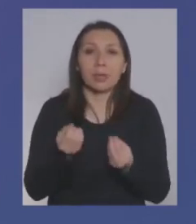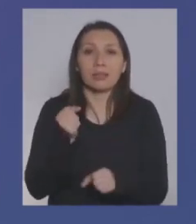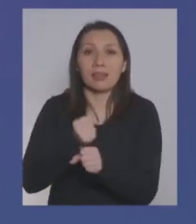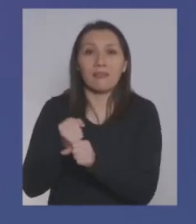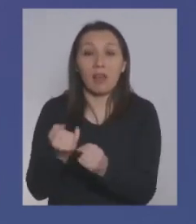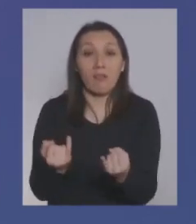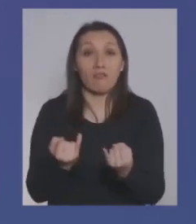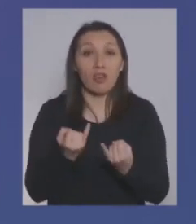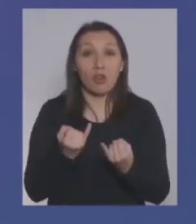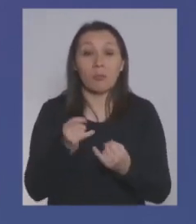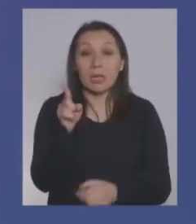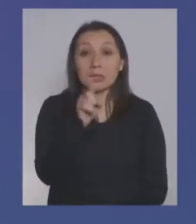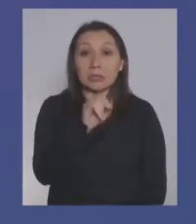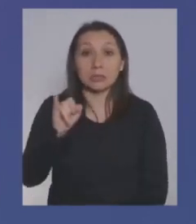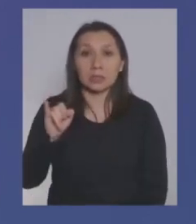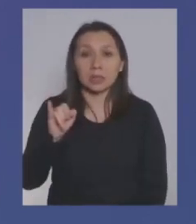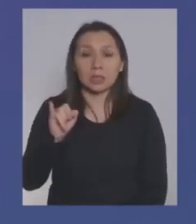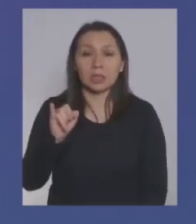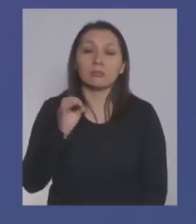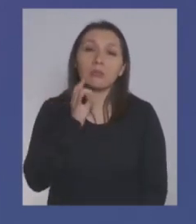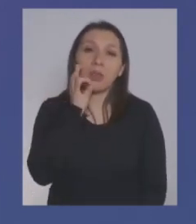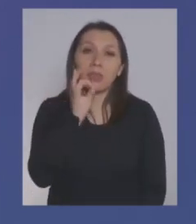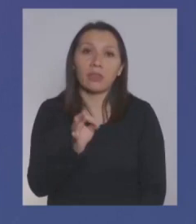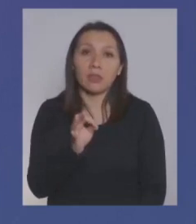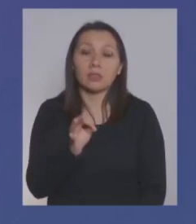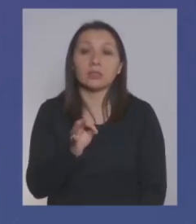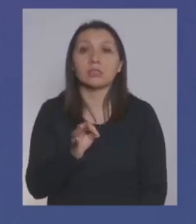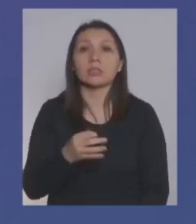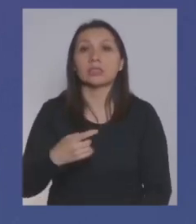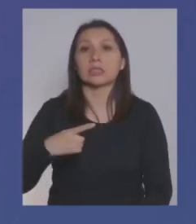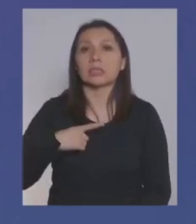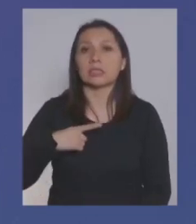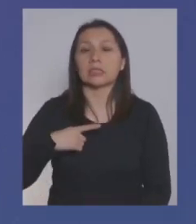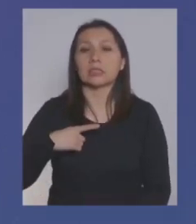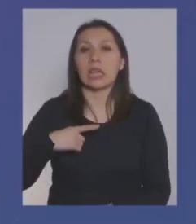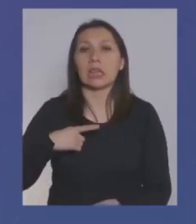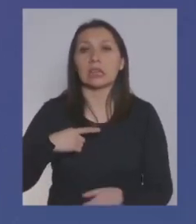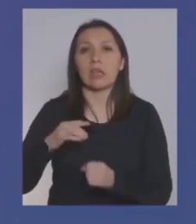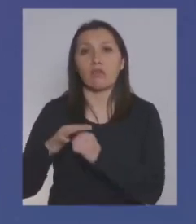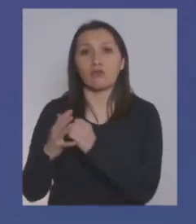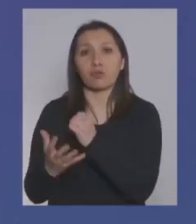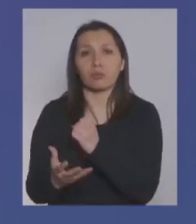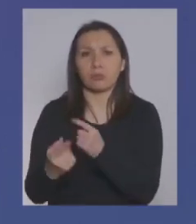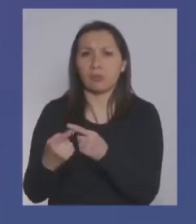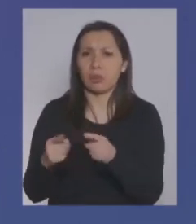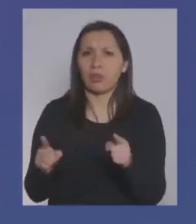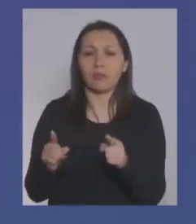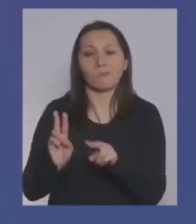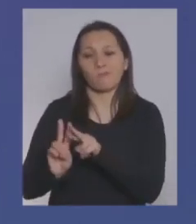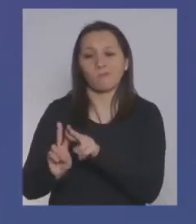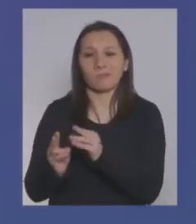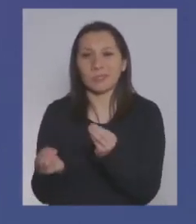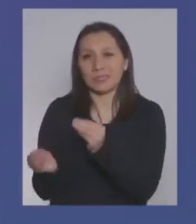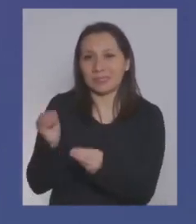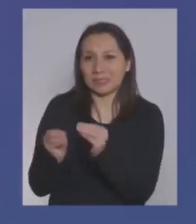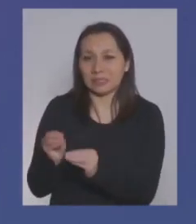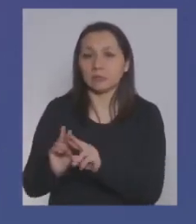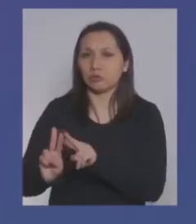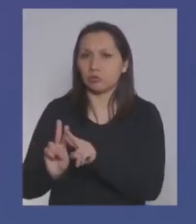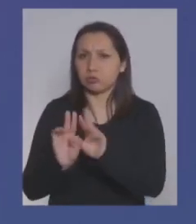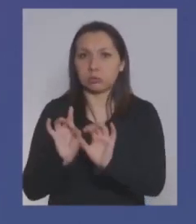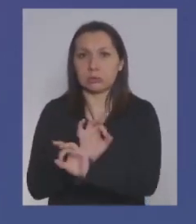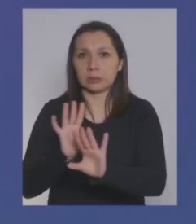la información que el Servicio de Impuesto Interno recibía del Fondo Segura de San Santía tenía errores? Bueno, evidentemente eso se corrigió, es lo que corresponde.